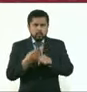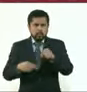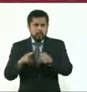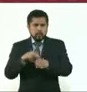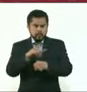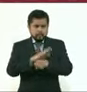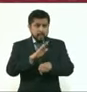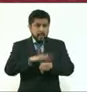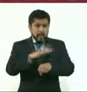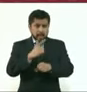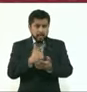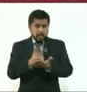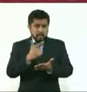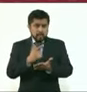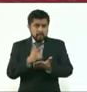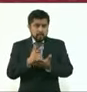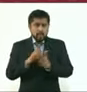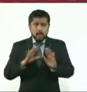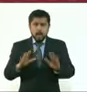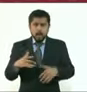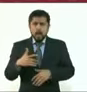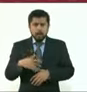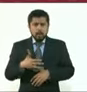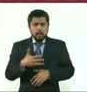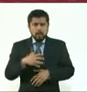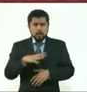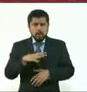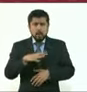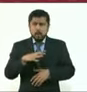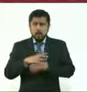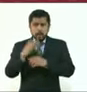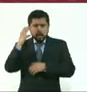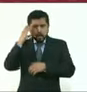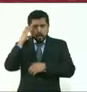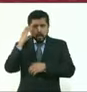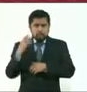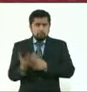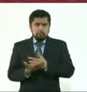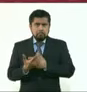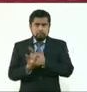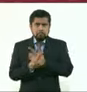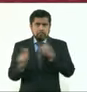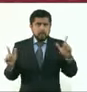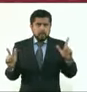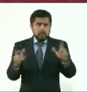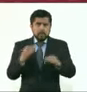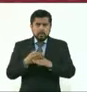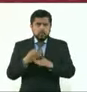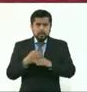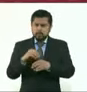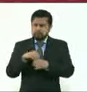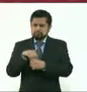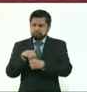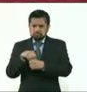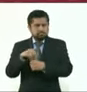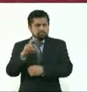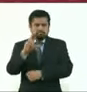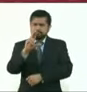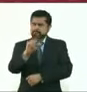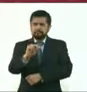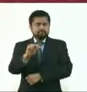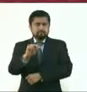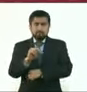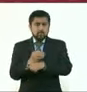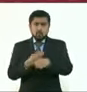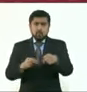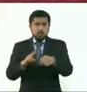gravedad en la enfermedad, tiene espacios. Entonces, no hay saturación de hospitales y en la medida que se requieran, los hospitales van